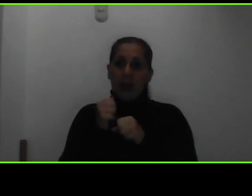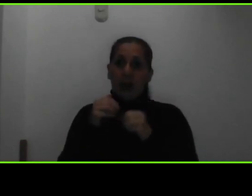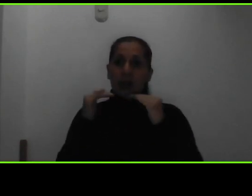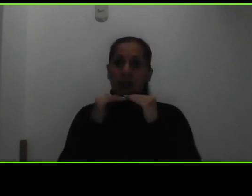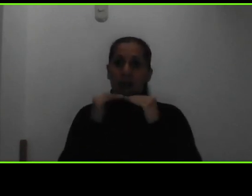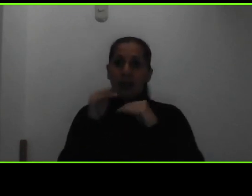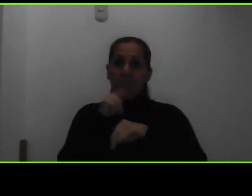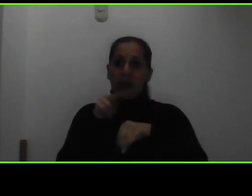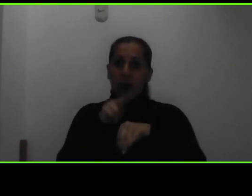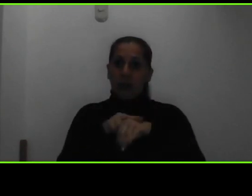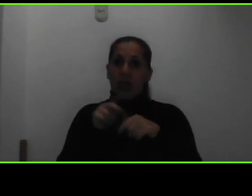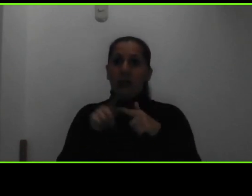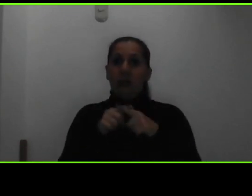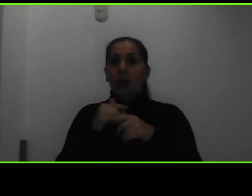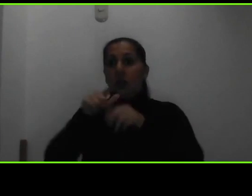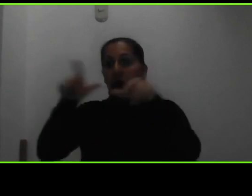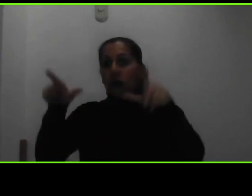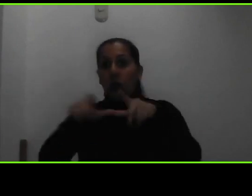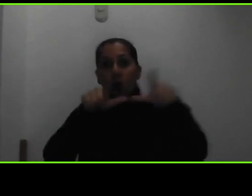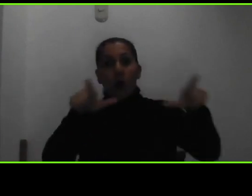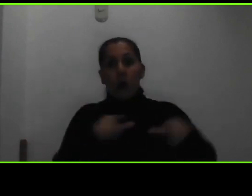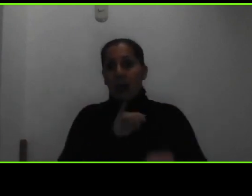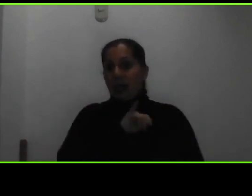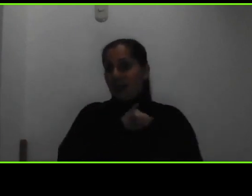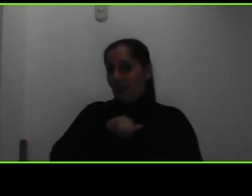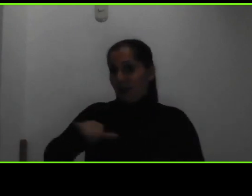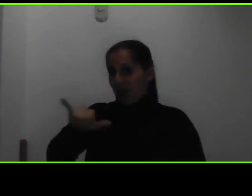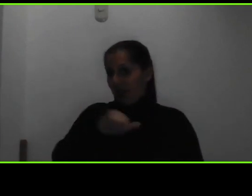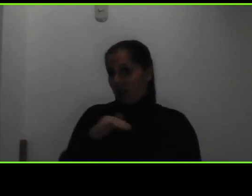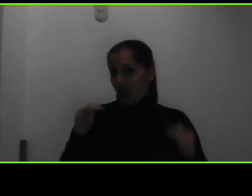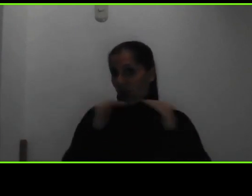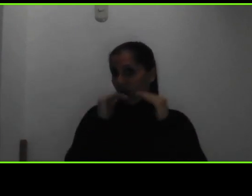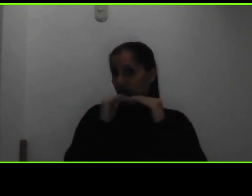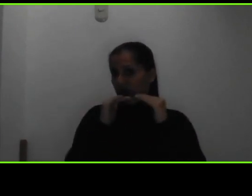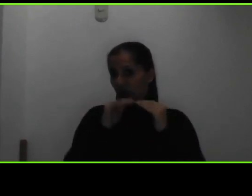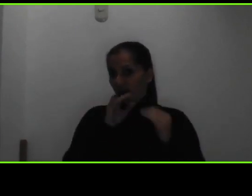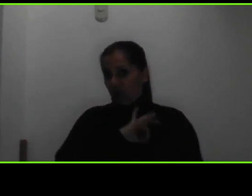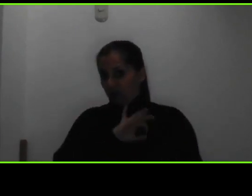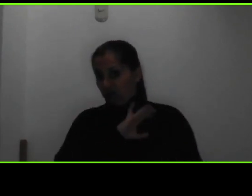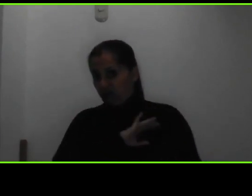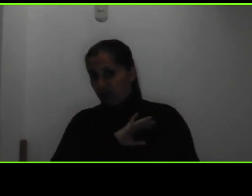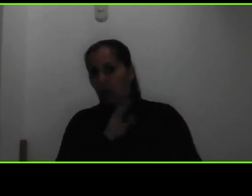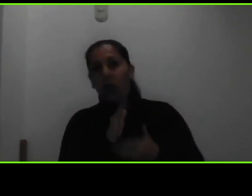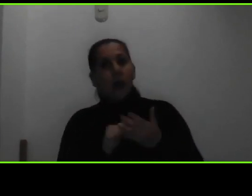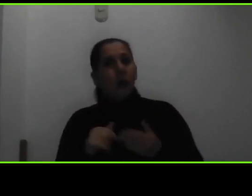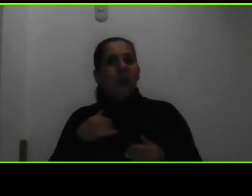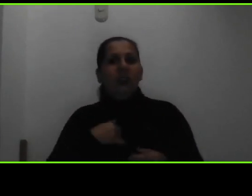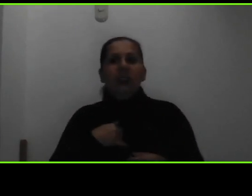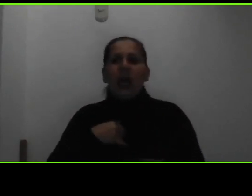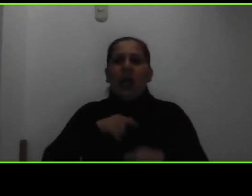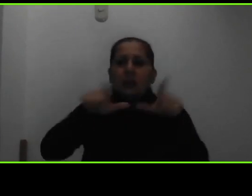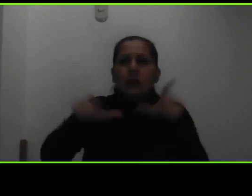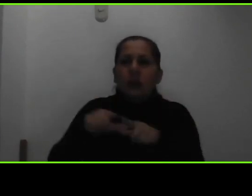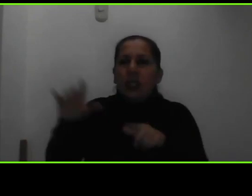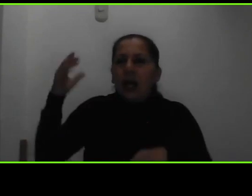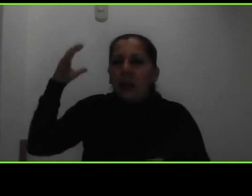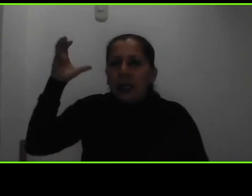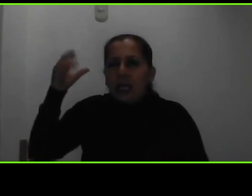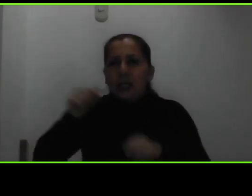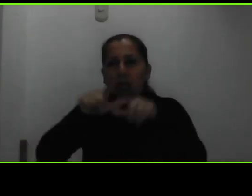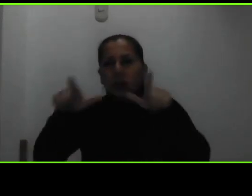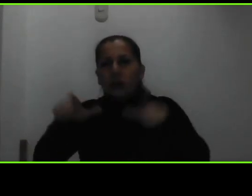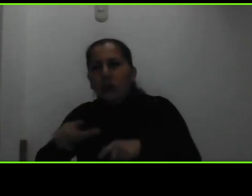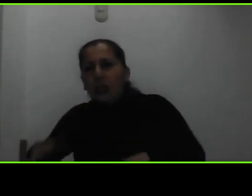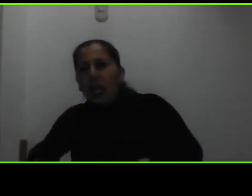las zonas están en las mismas condiciones ni en verá hay zonas naranjas hay zonas amarillas hoy por ejemplo